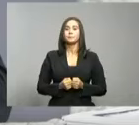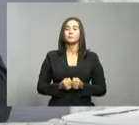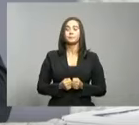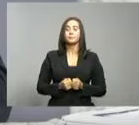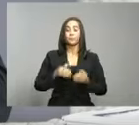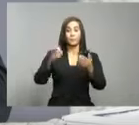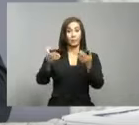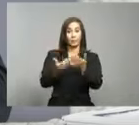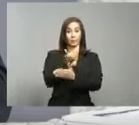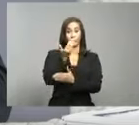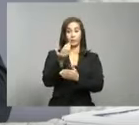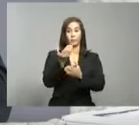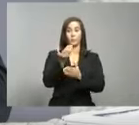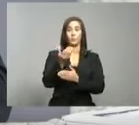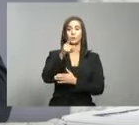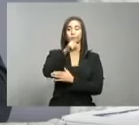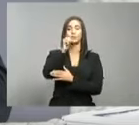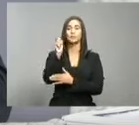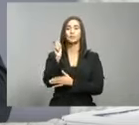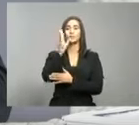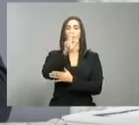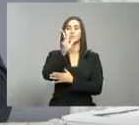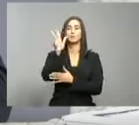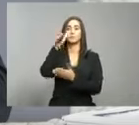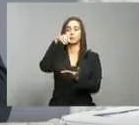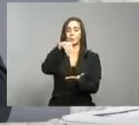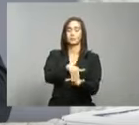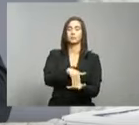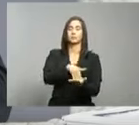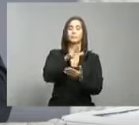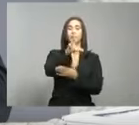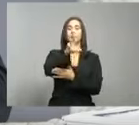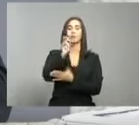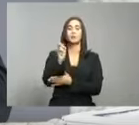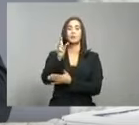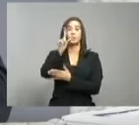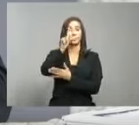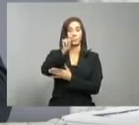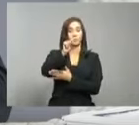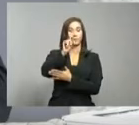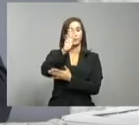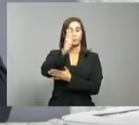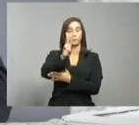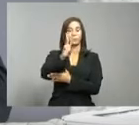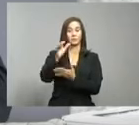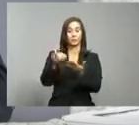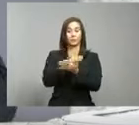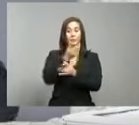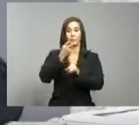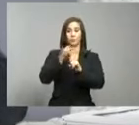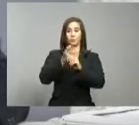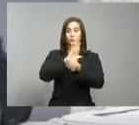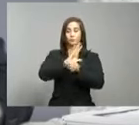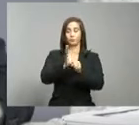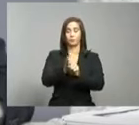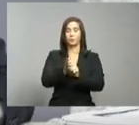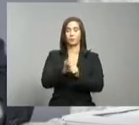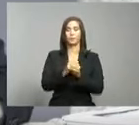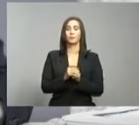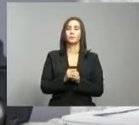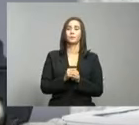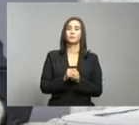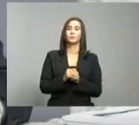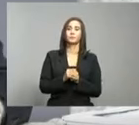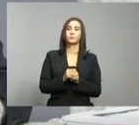casos nuevos, 133.326 casos nuevos, de los cuales